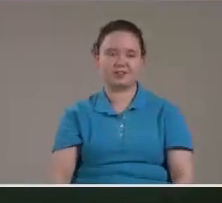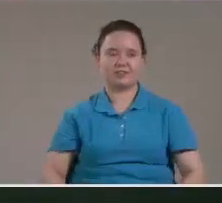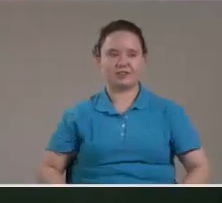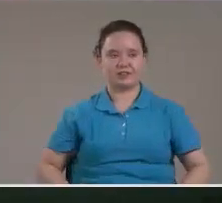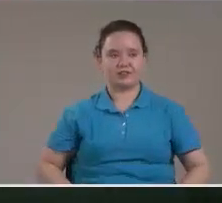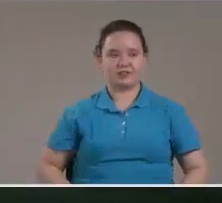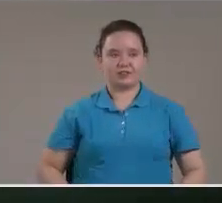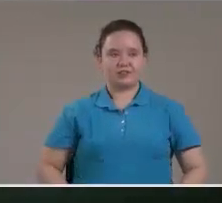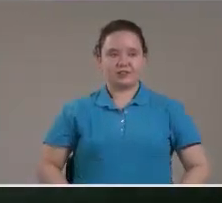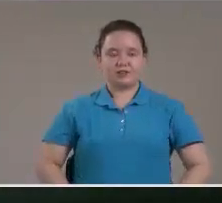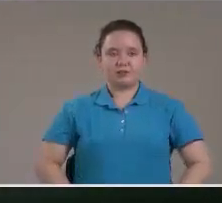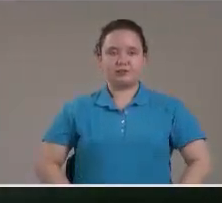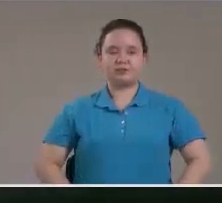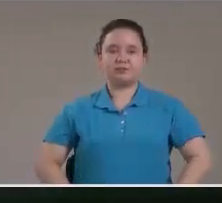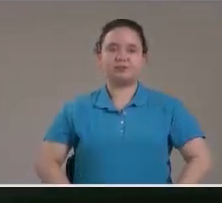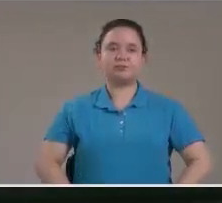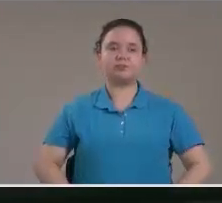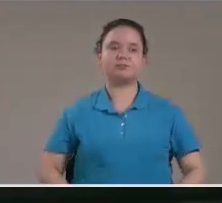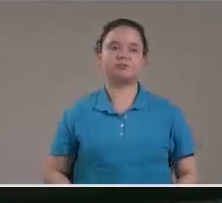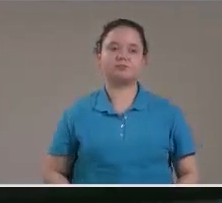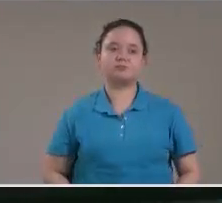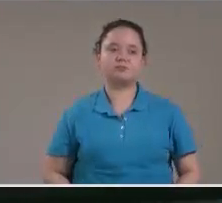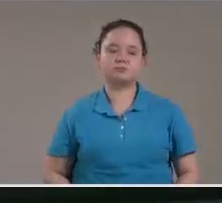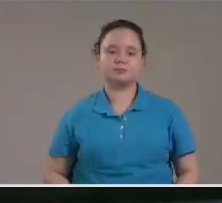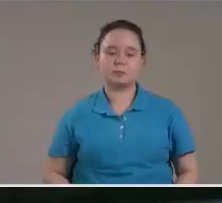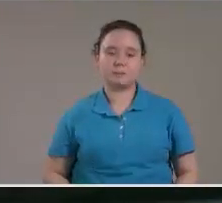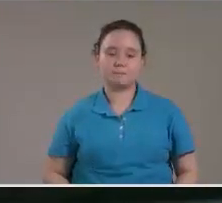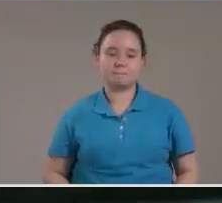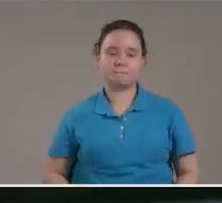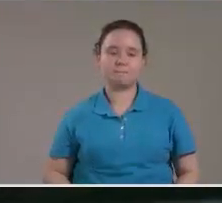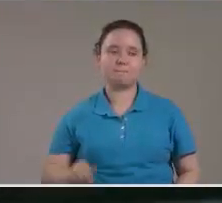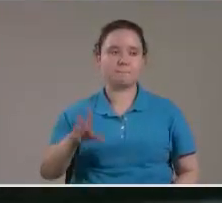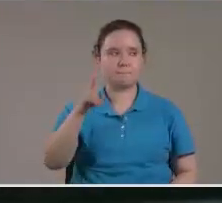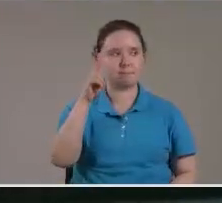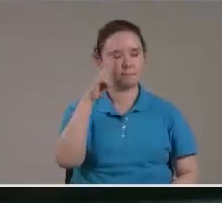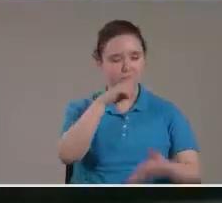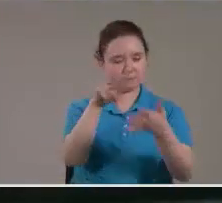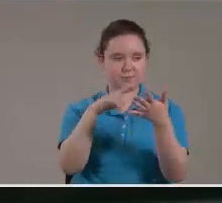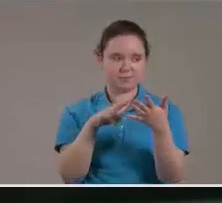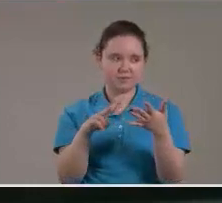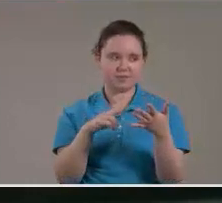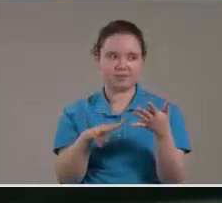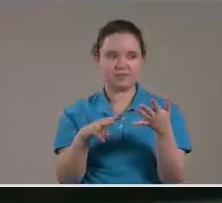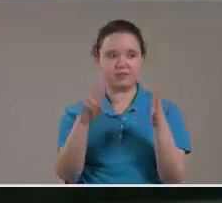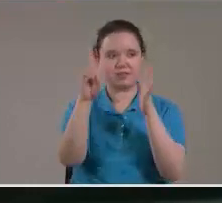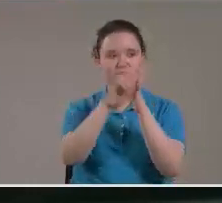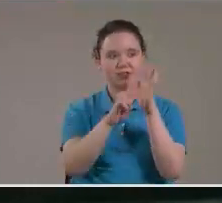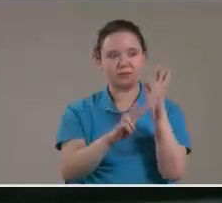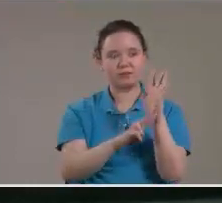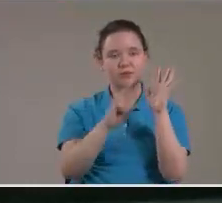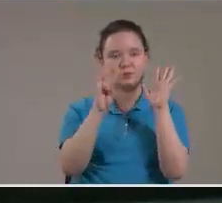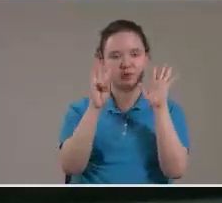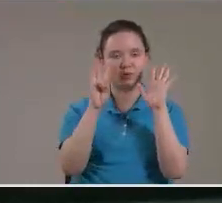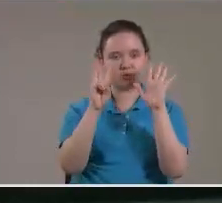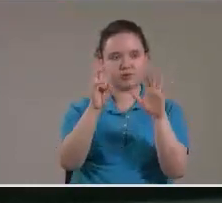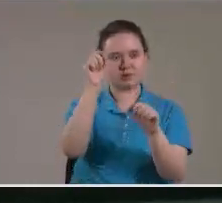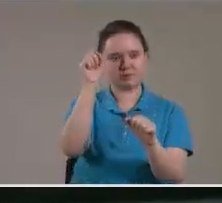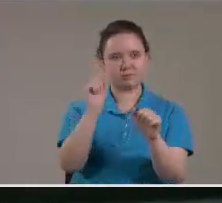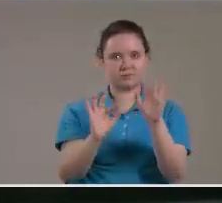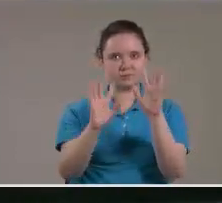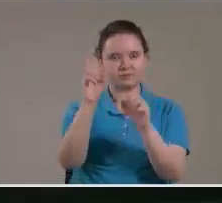Y después Vamos a leer Este 12 Lo tienen Por ahí 8 13